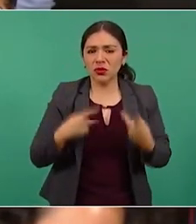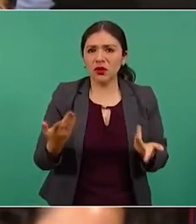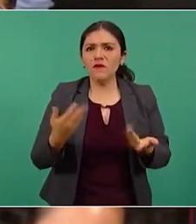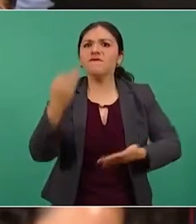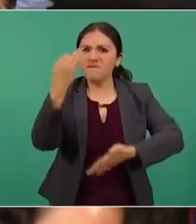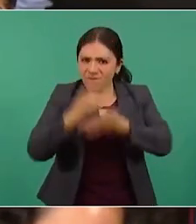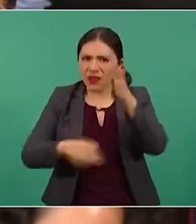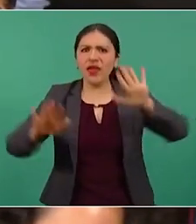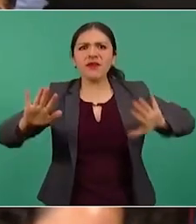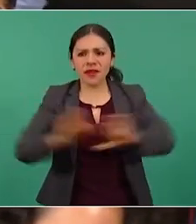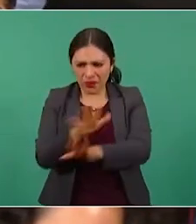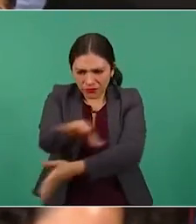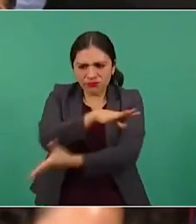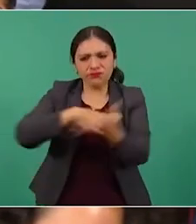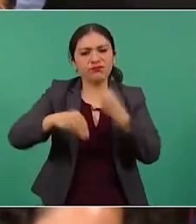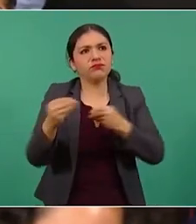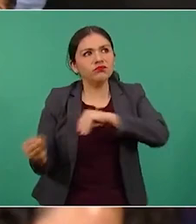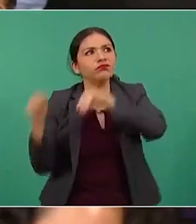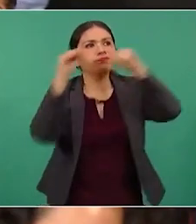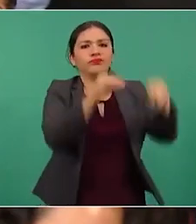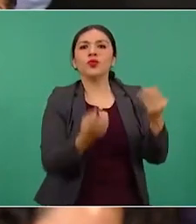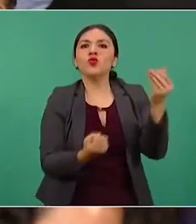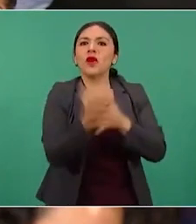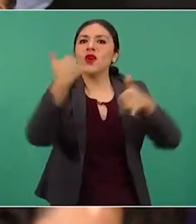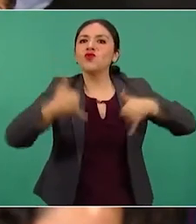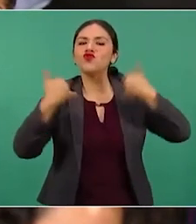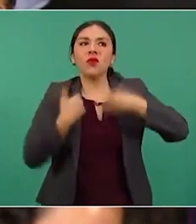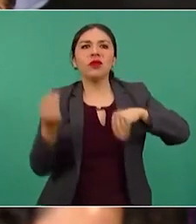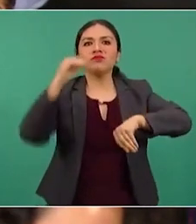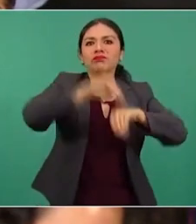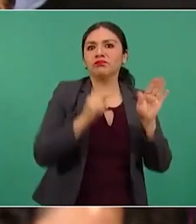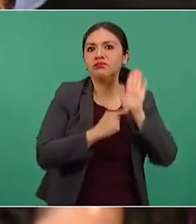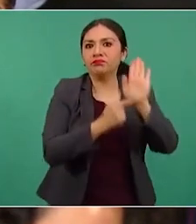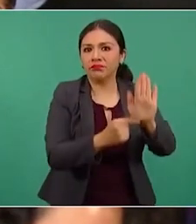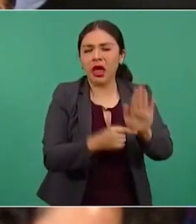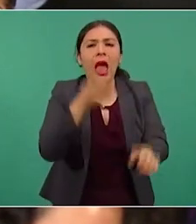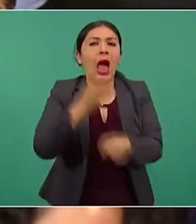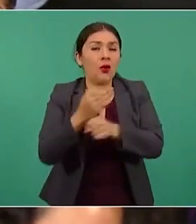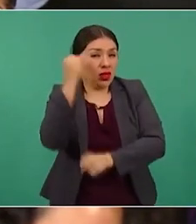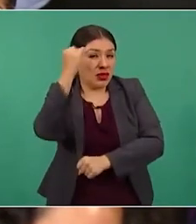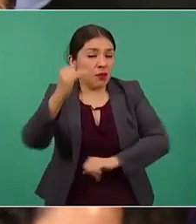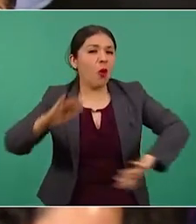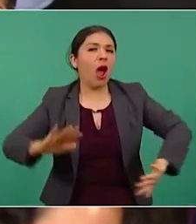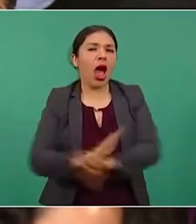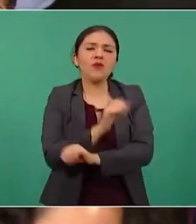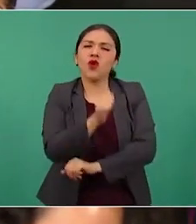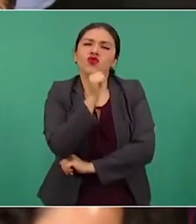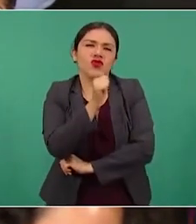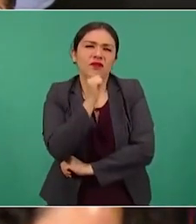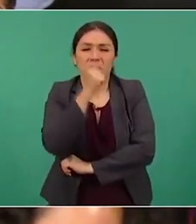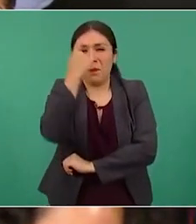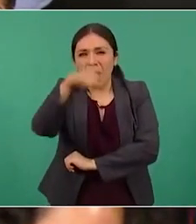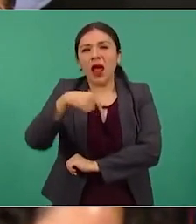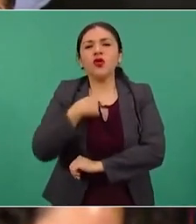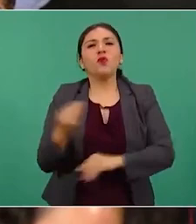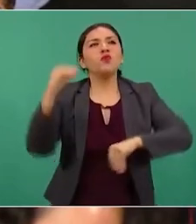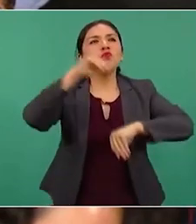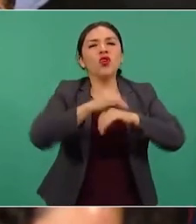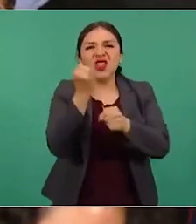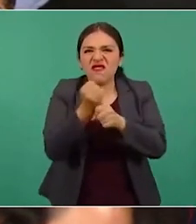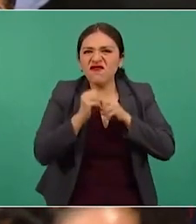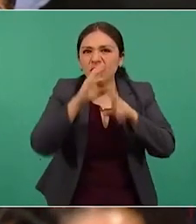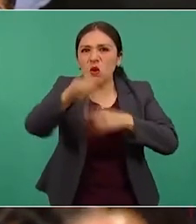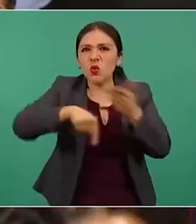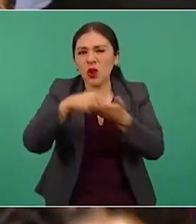se le da oportunidad a esas nuevas generaciones? ¿No es el momento ideal de renovar y de refrescar los espacios de información